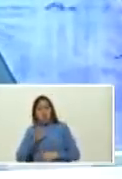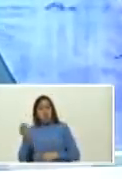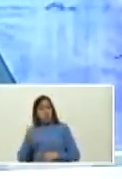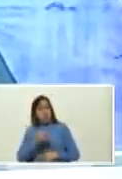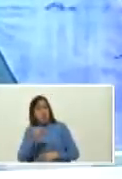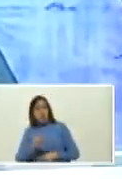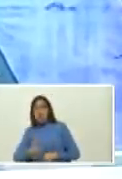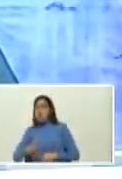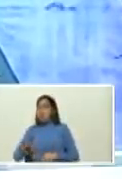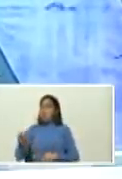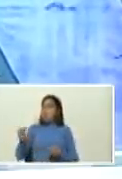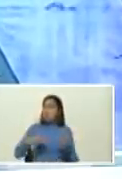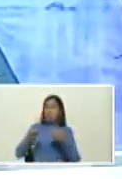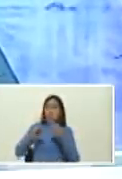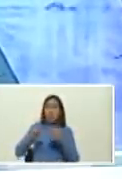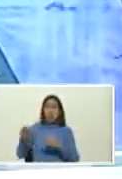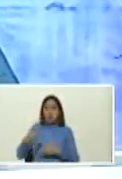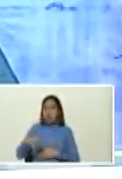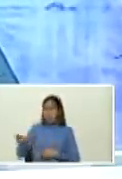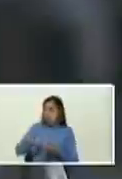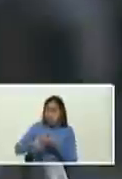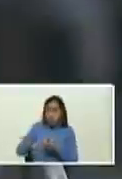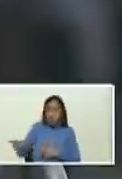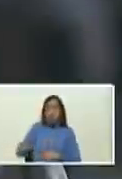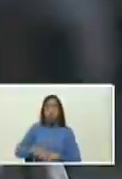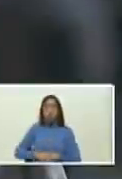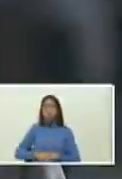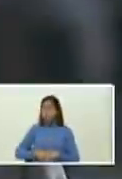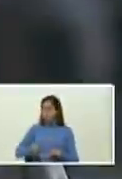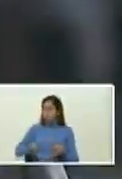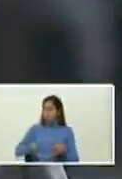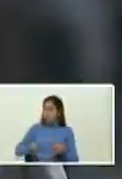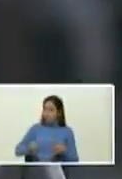yo ¿verdad Silita? ¿ah? más o menos